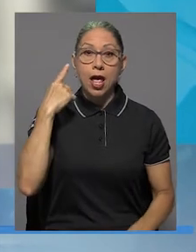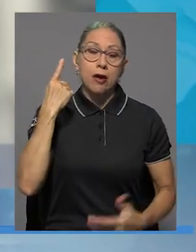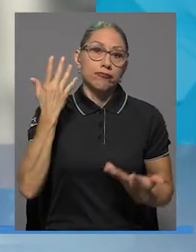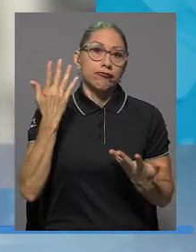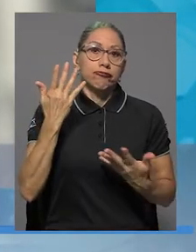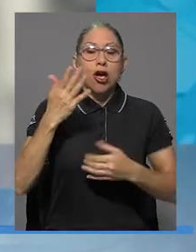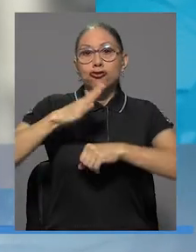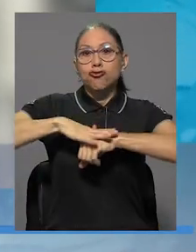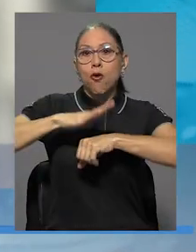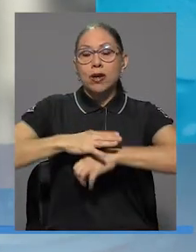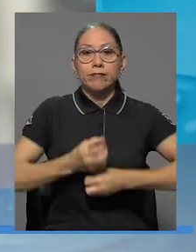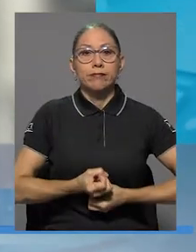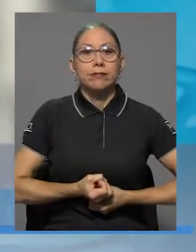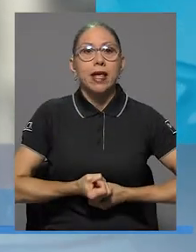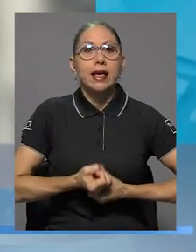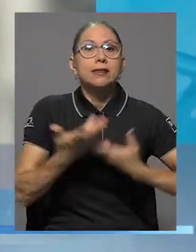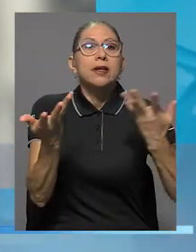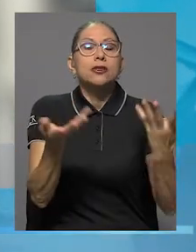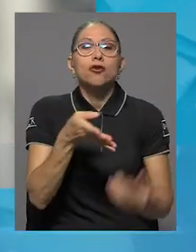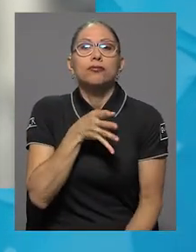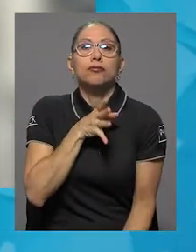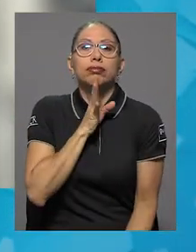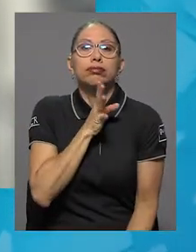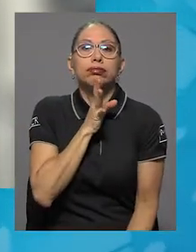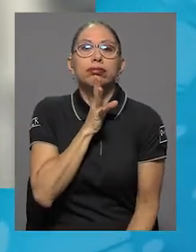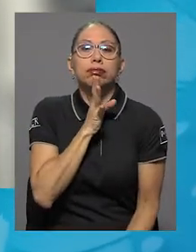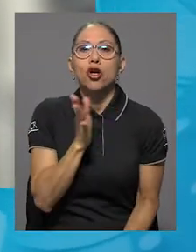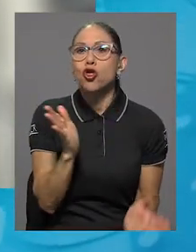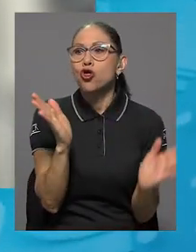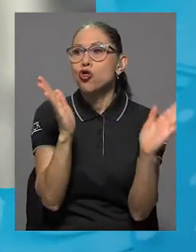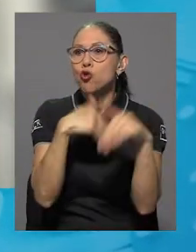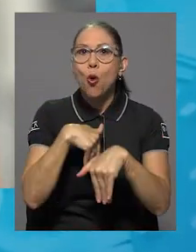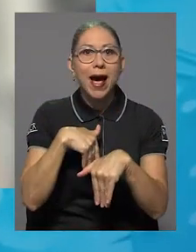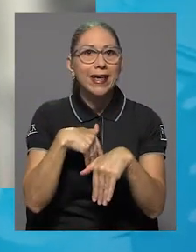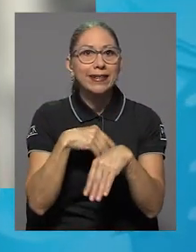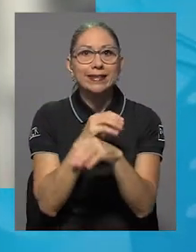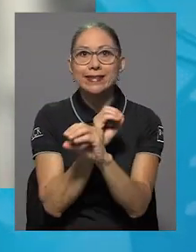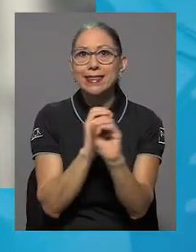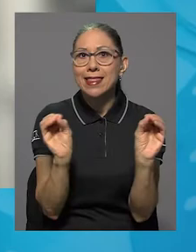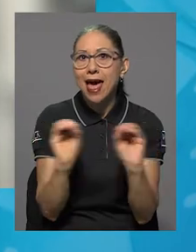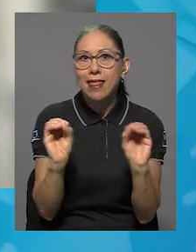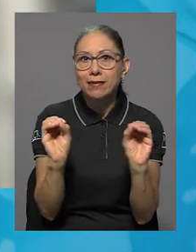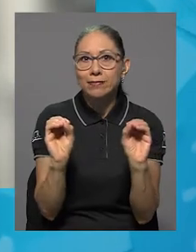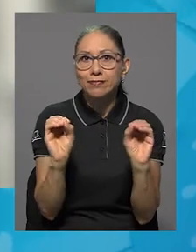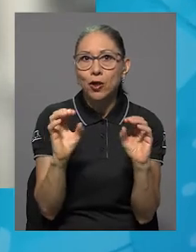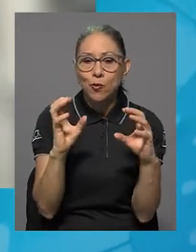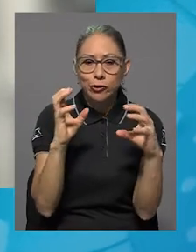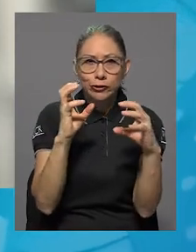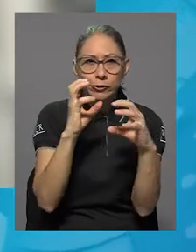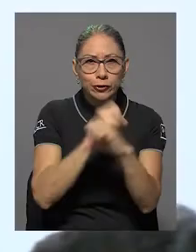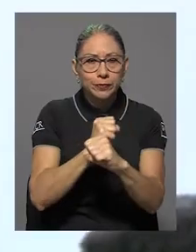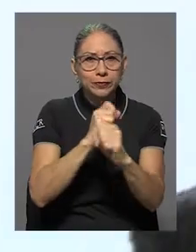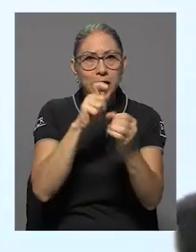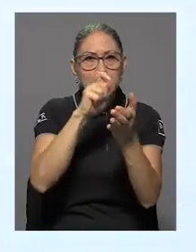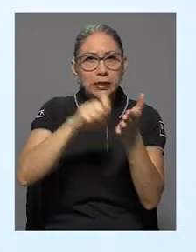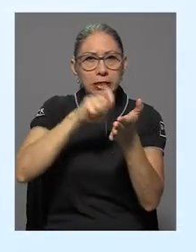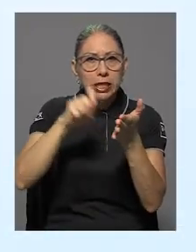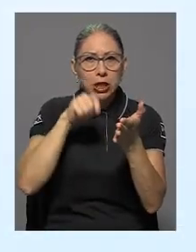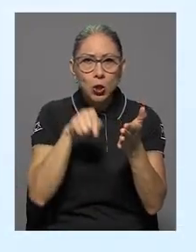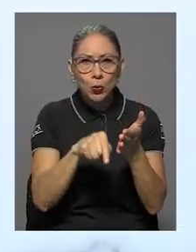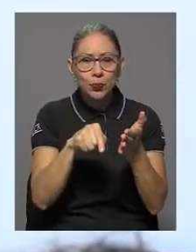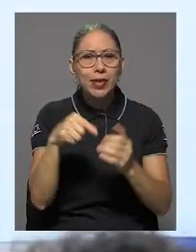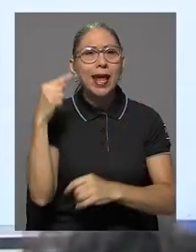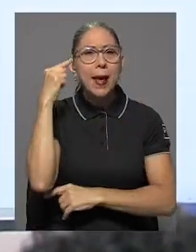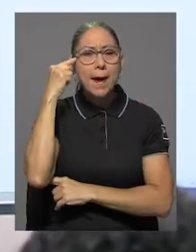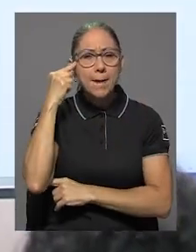expresión oral no hay escrito sistemáticamente nada en realidad y pensamos